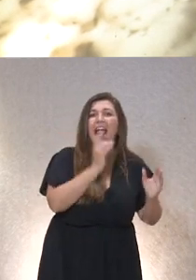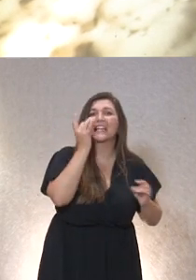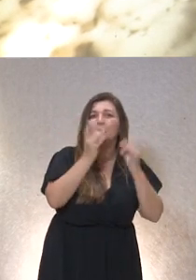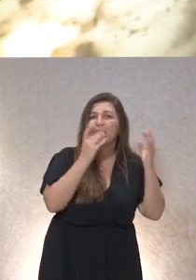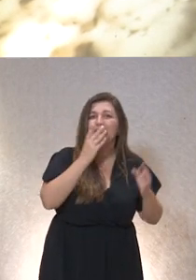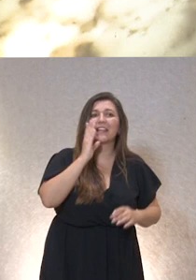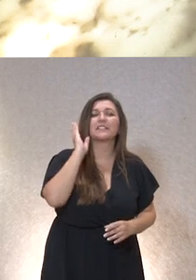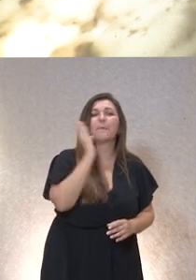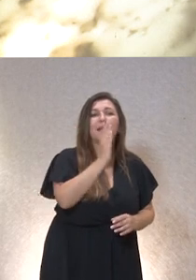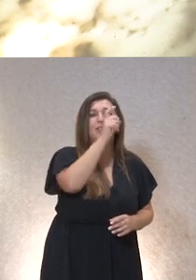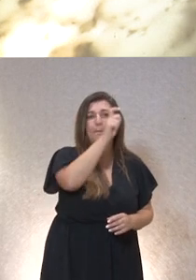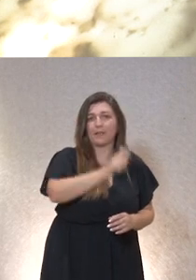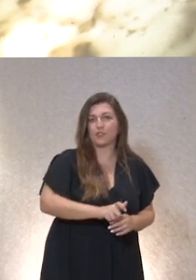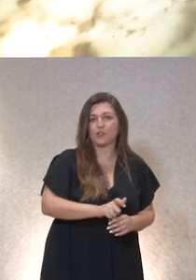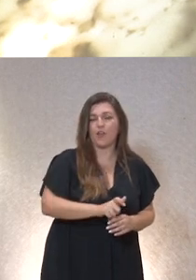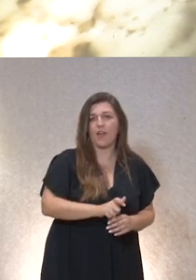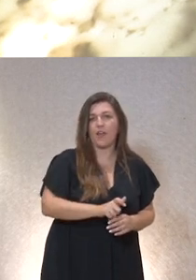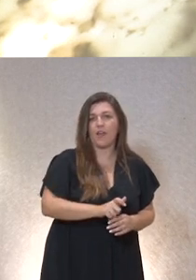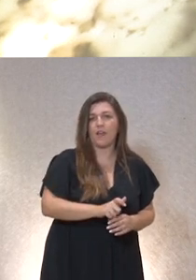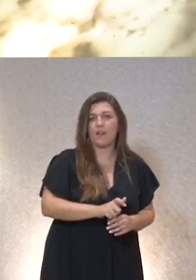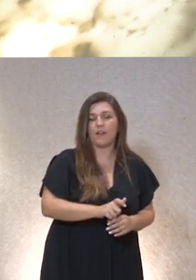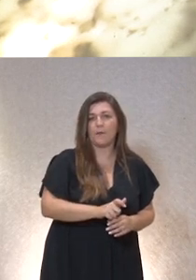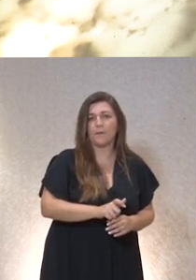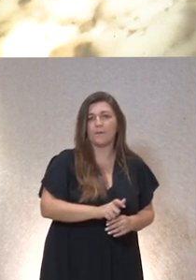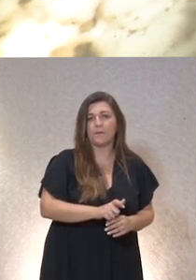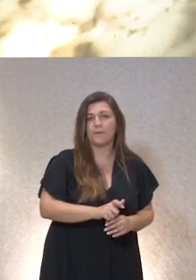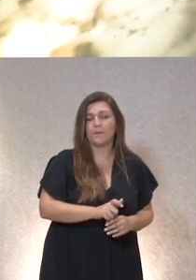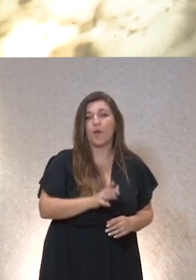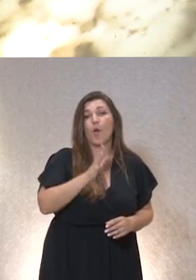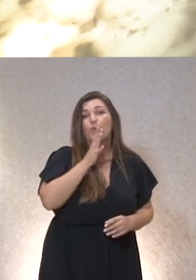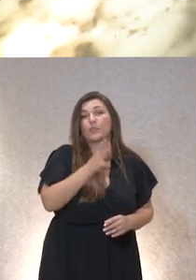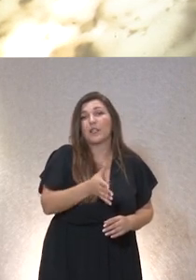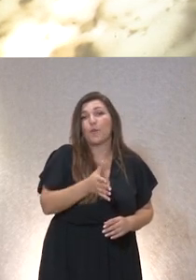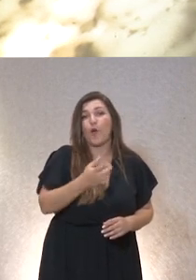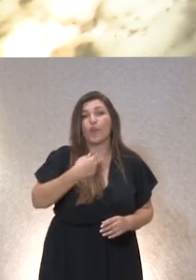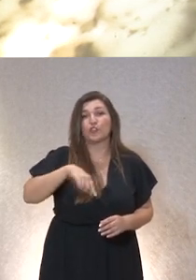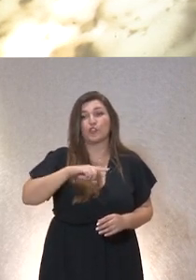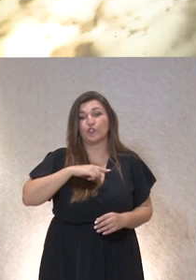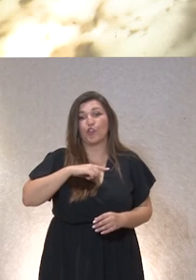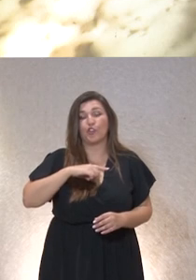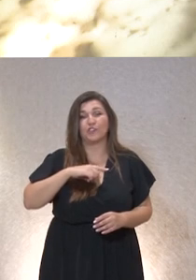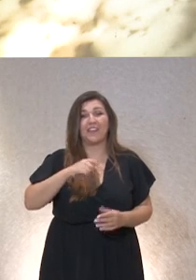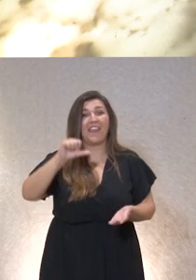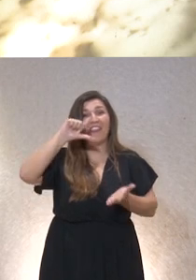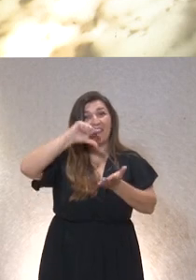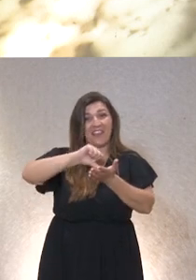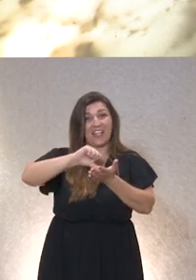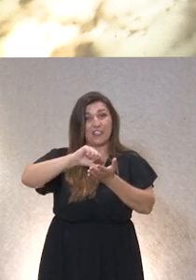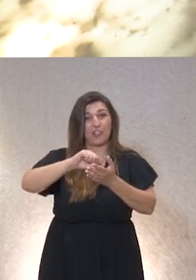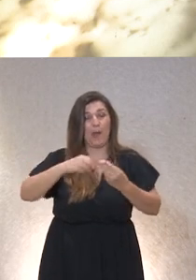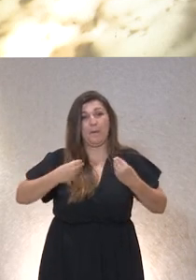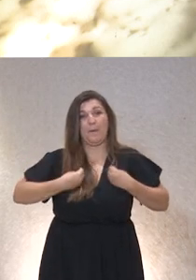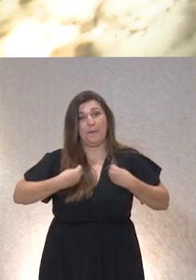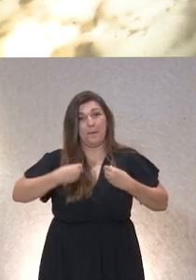de impacto en la vida de la persona y un poco esto era debido a que nosotros al final en el centro residencial